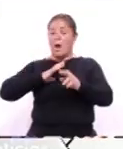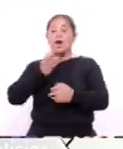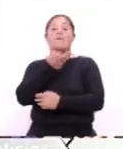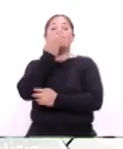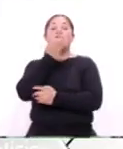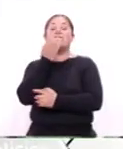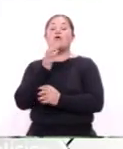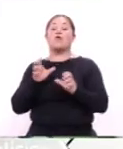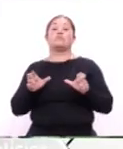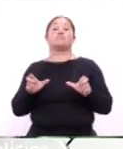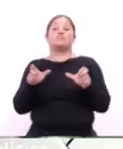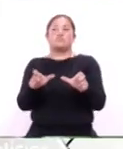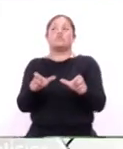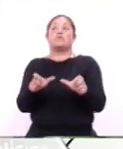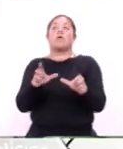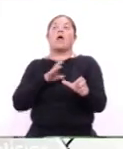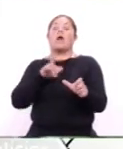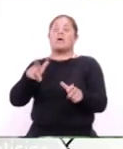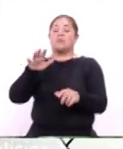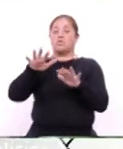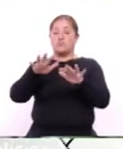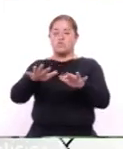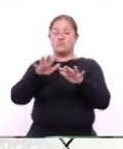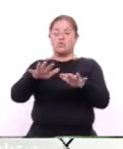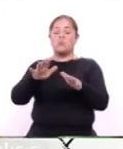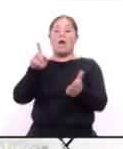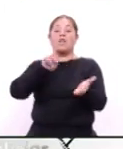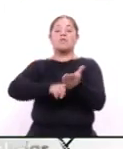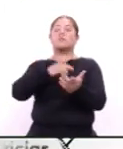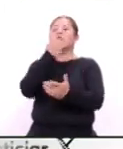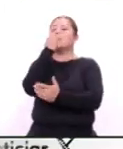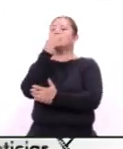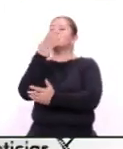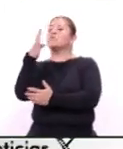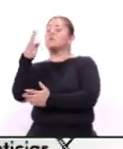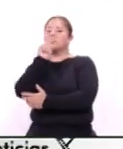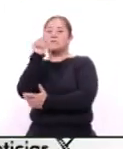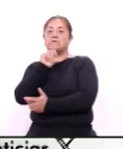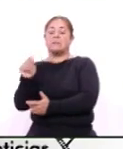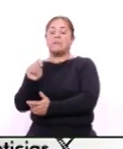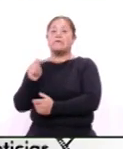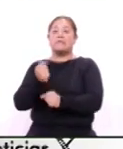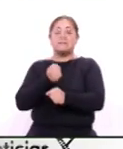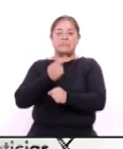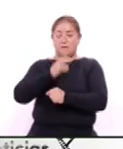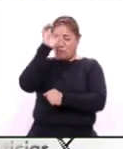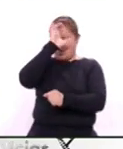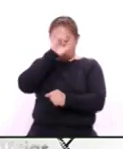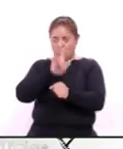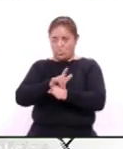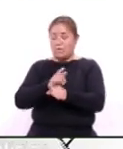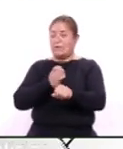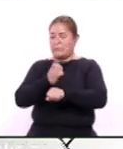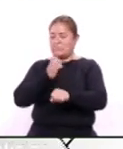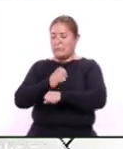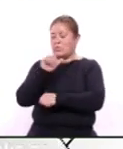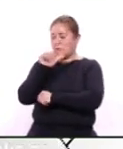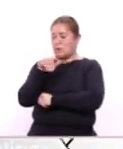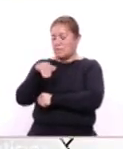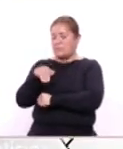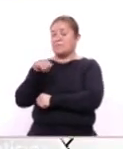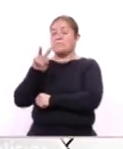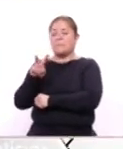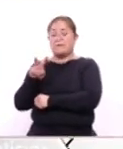floral en el busto del ilustre tlaxcalteca ubicado en el jardín botánico de Tizatlán el secretario de cultura del estado Antonio Martínez Velázquez